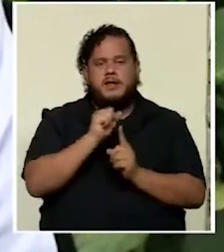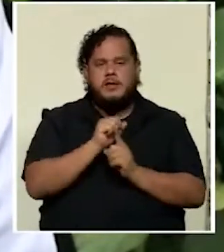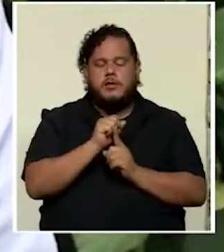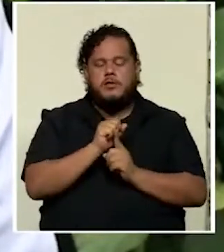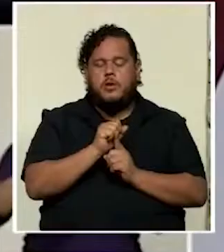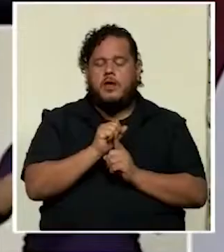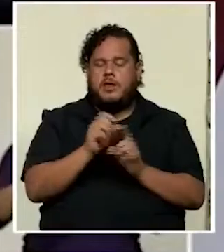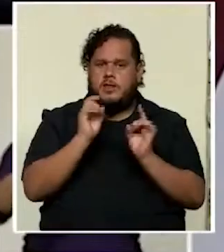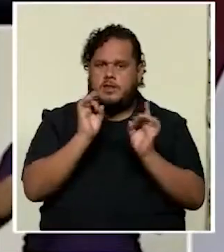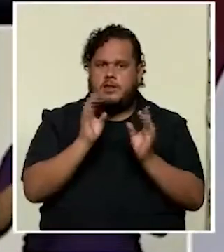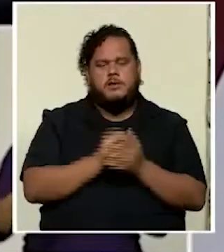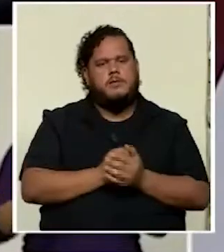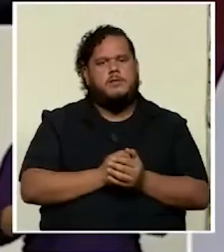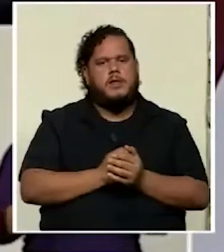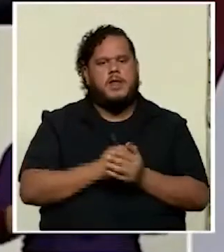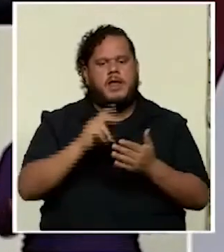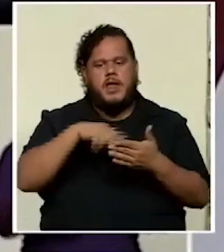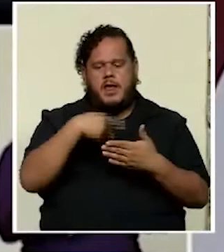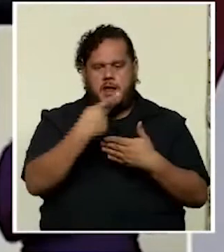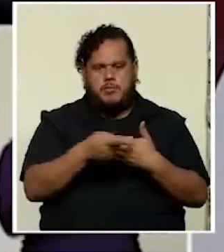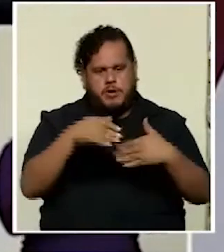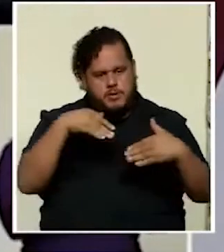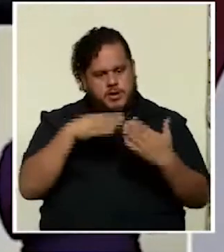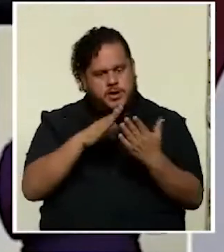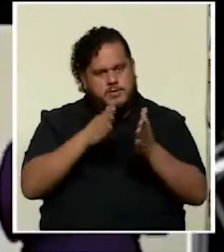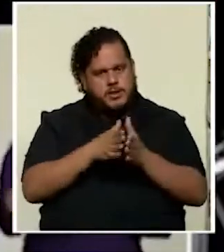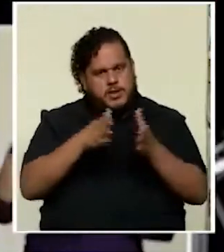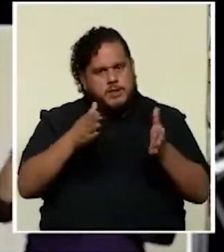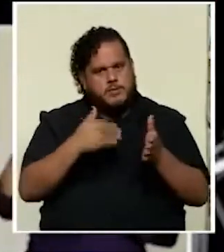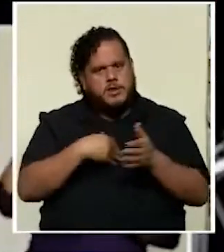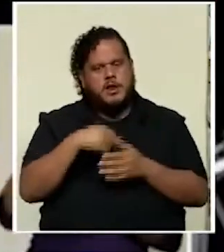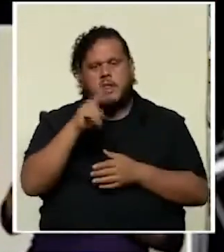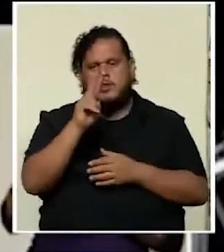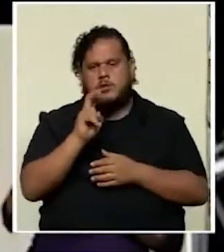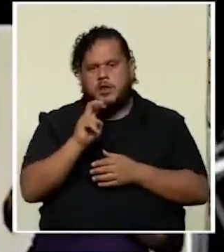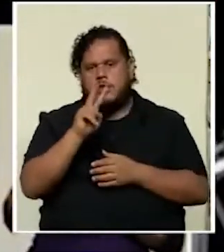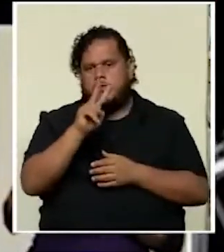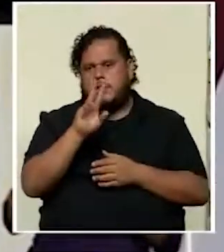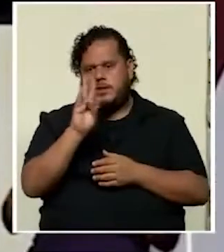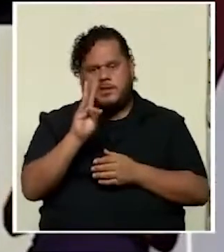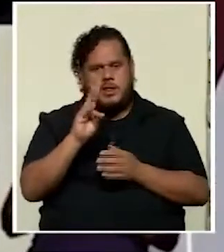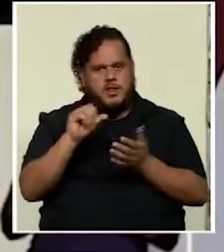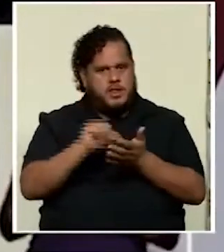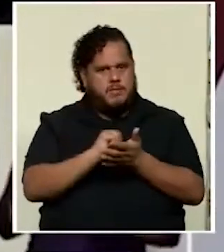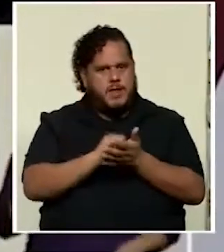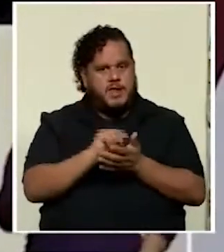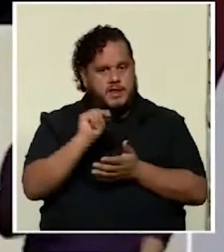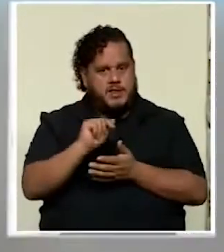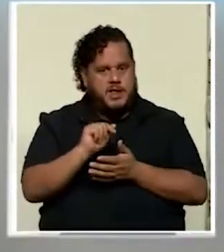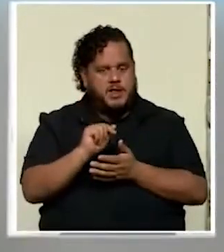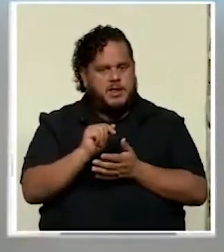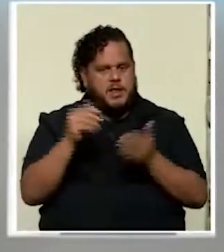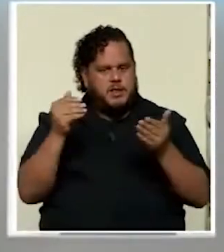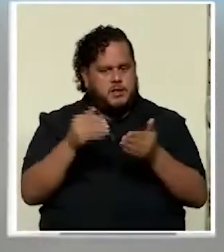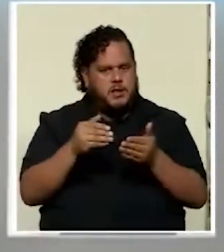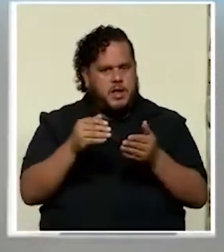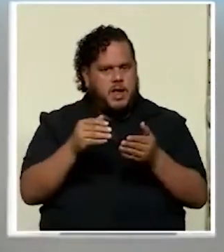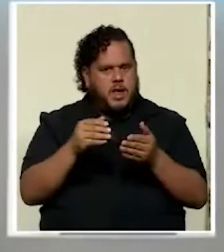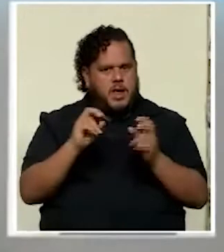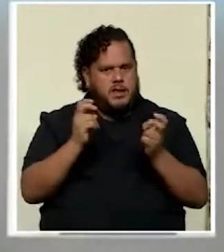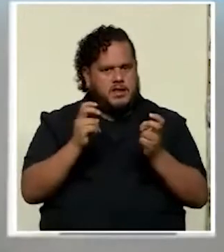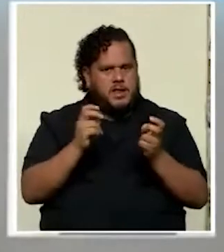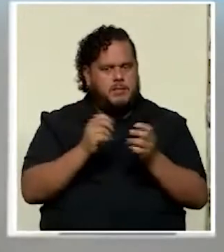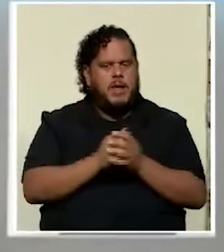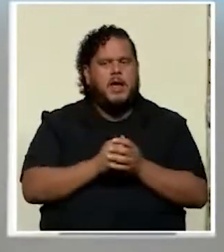muy grave El programa del Frente Amplio tiene 227 páginas de las cuales dedica al tema educativo